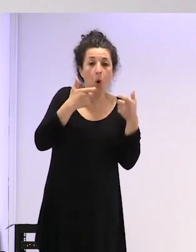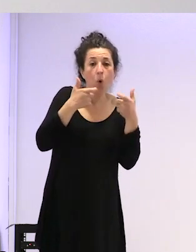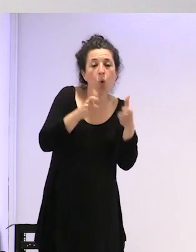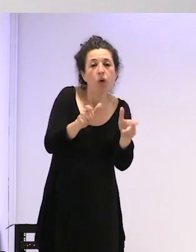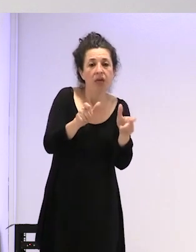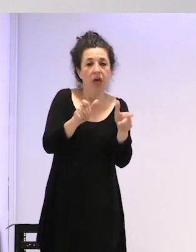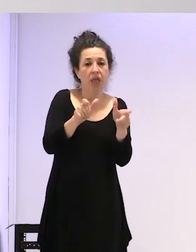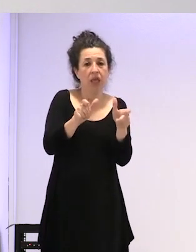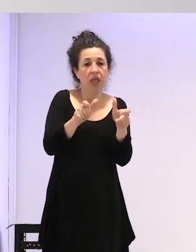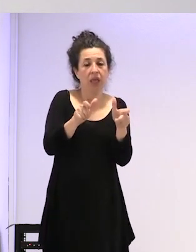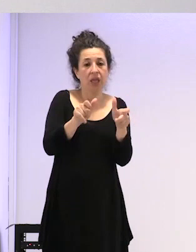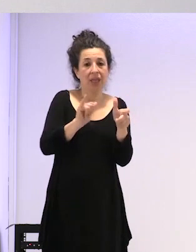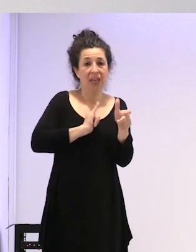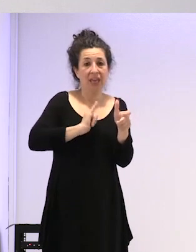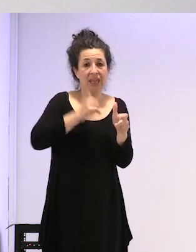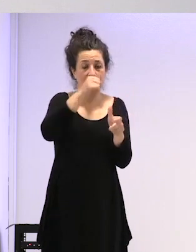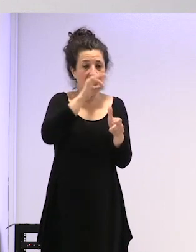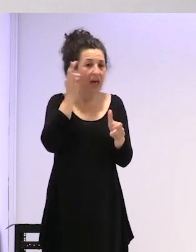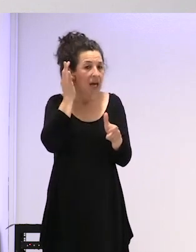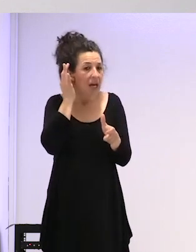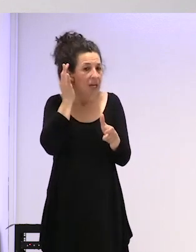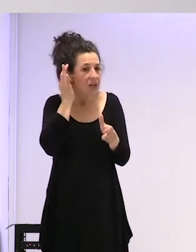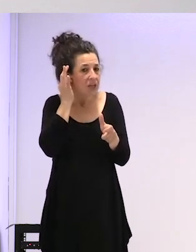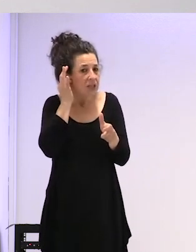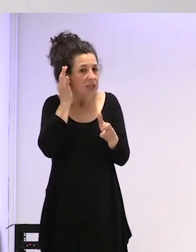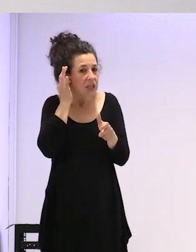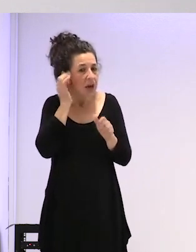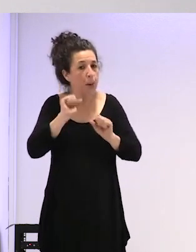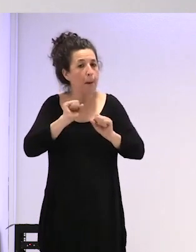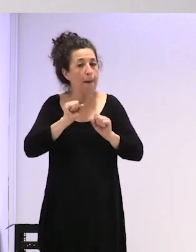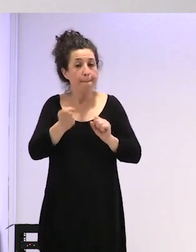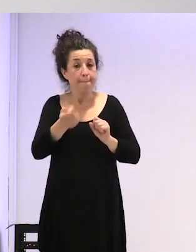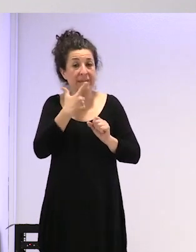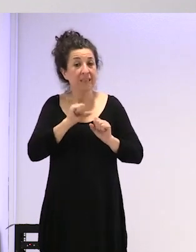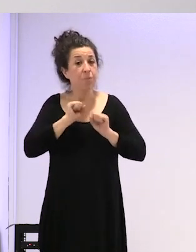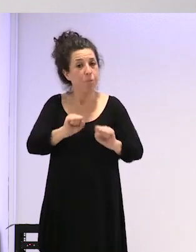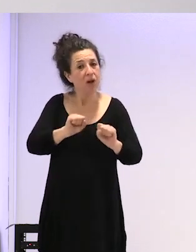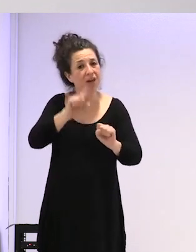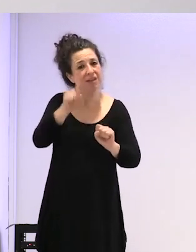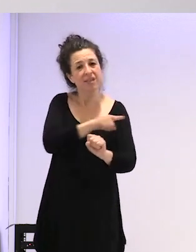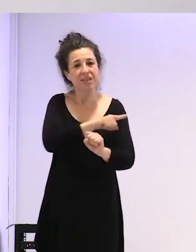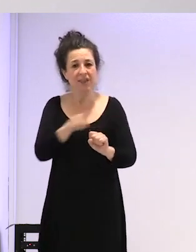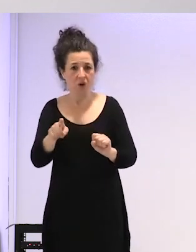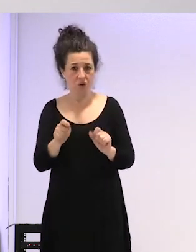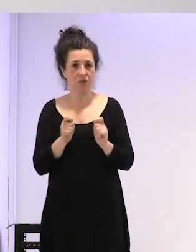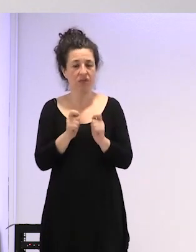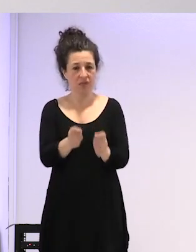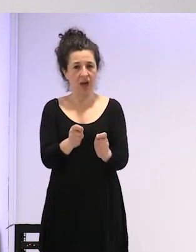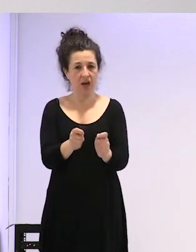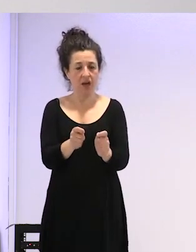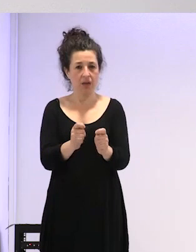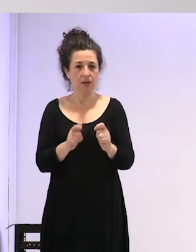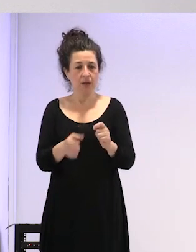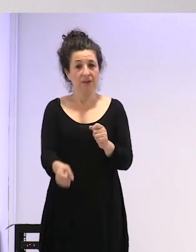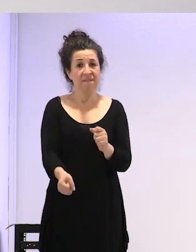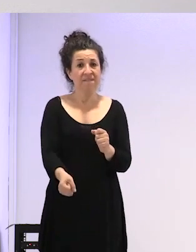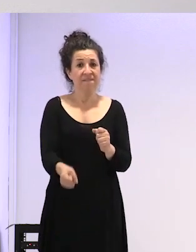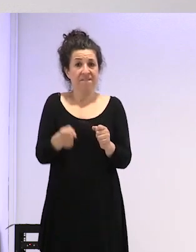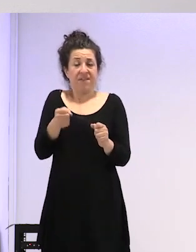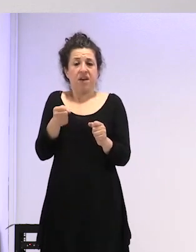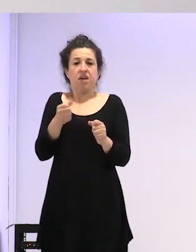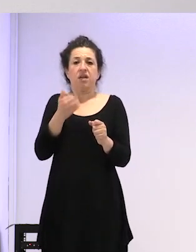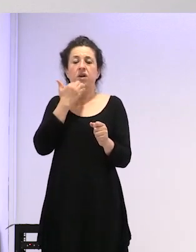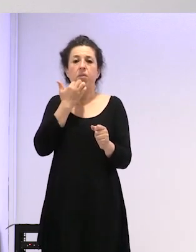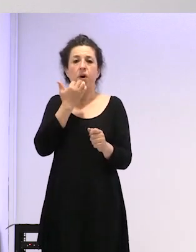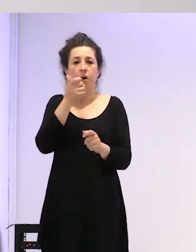de género es dar bloqueadores o no dar bloqueadores y además frenan lo indecible la persona ya está casi